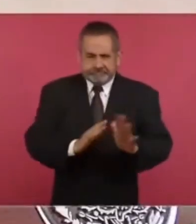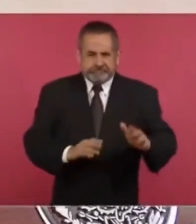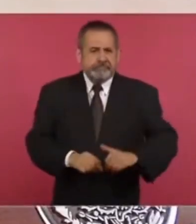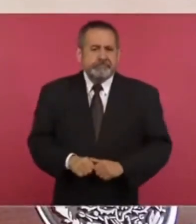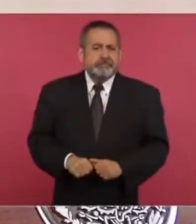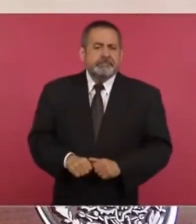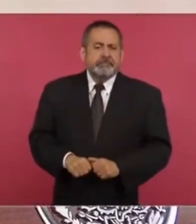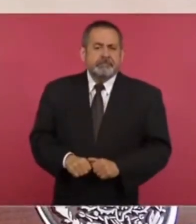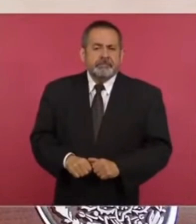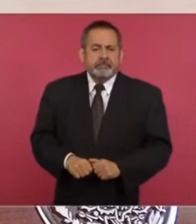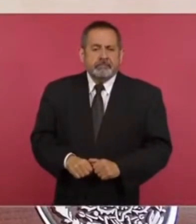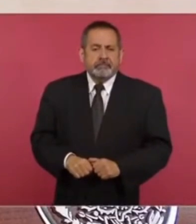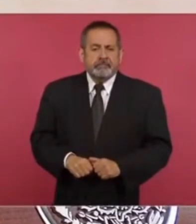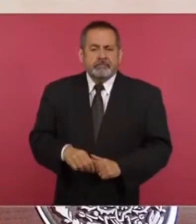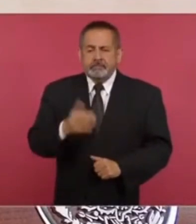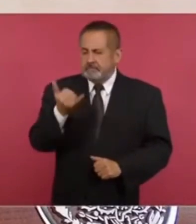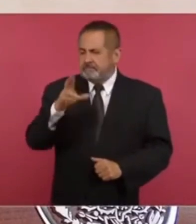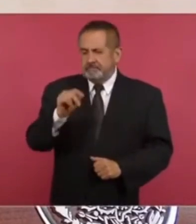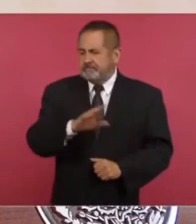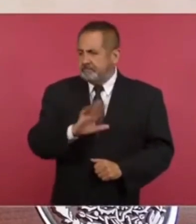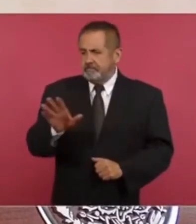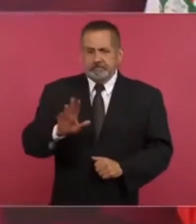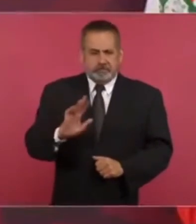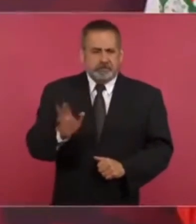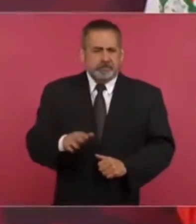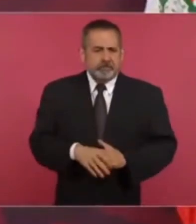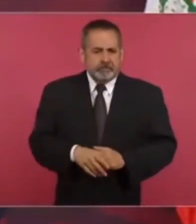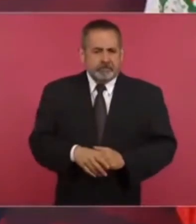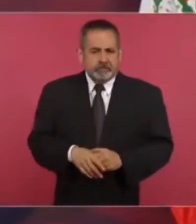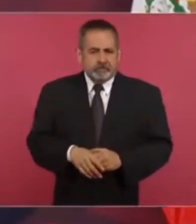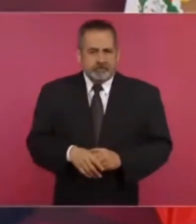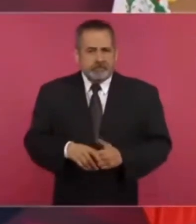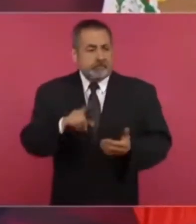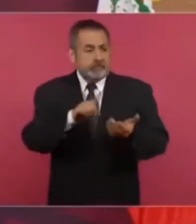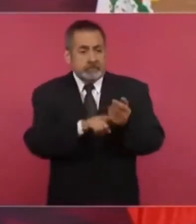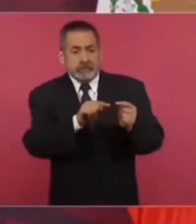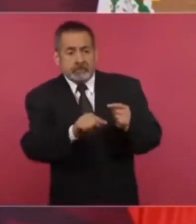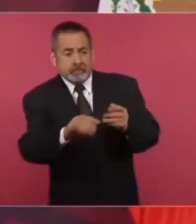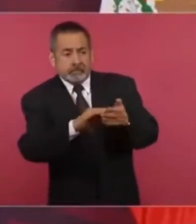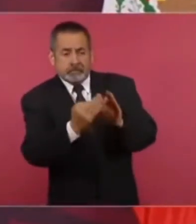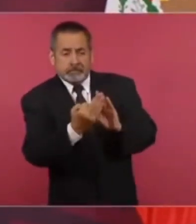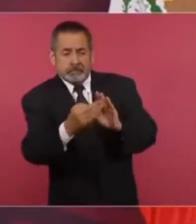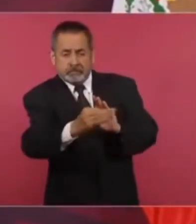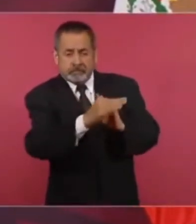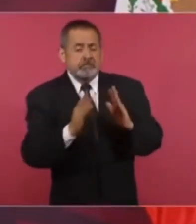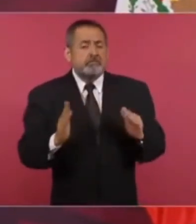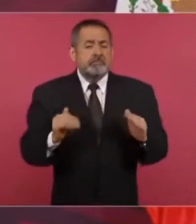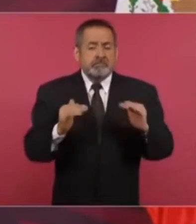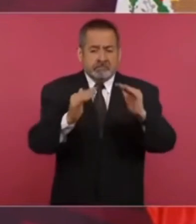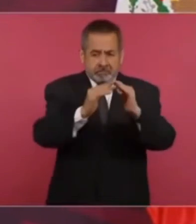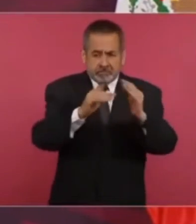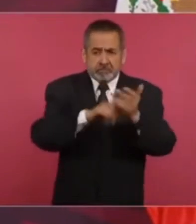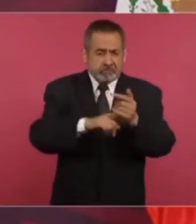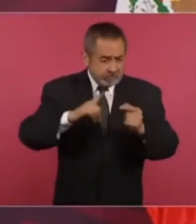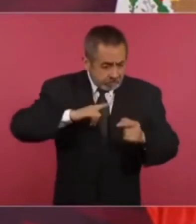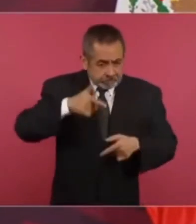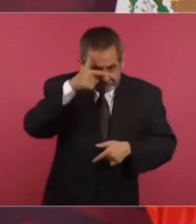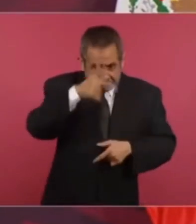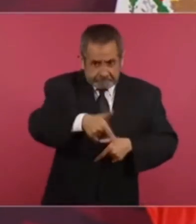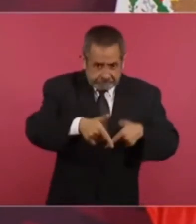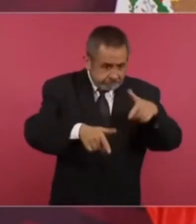de manera abusiva ahí hay zonas arqueológicas hay vestigios